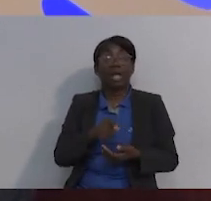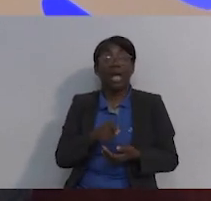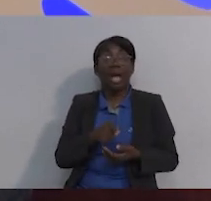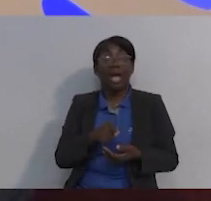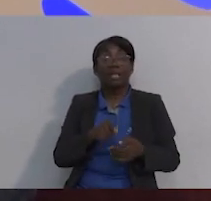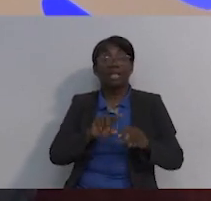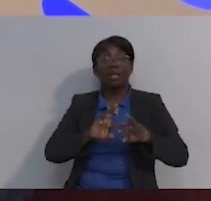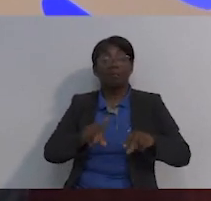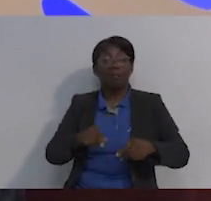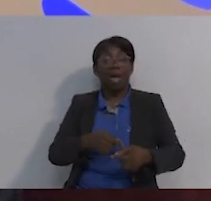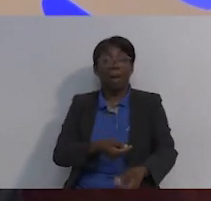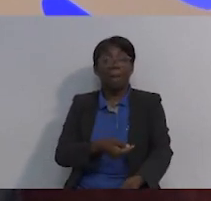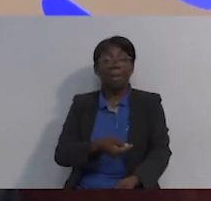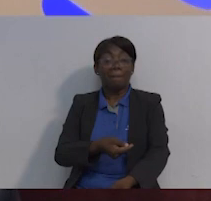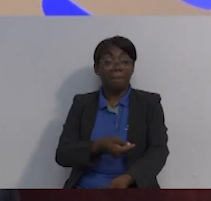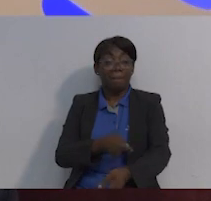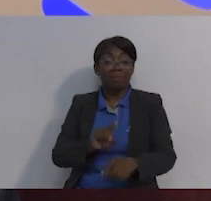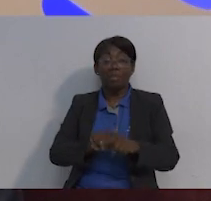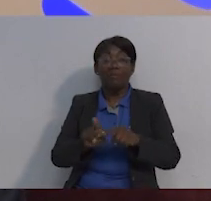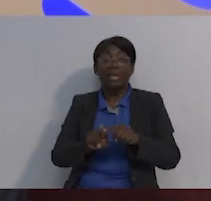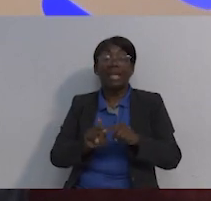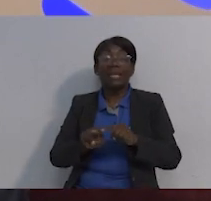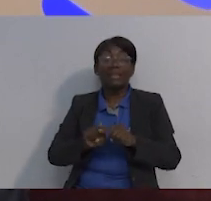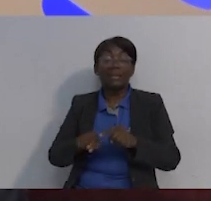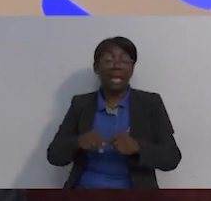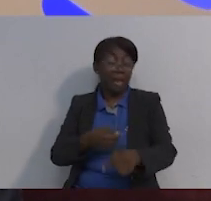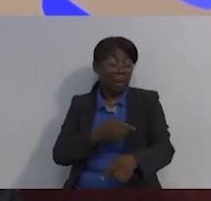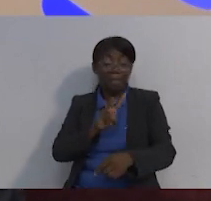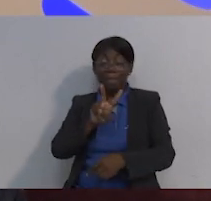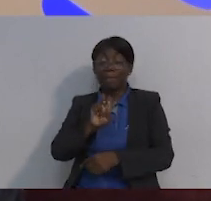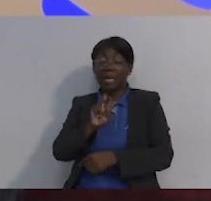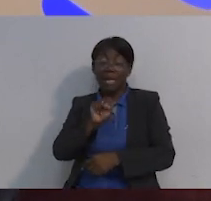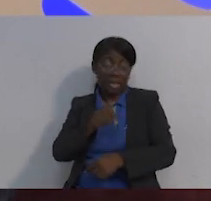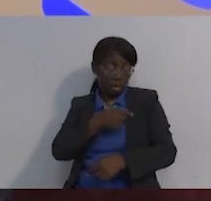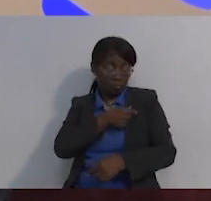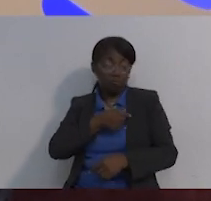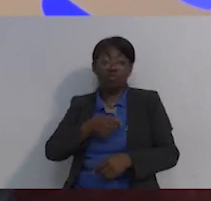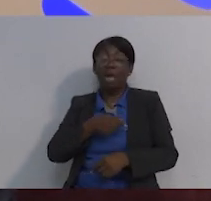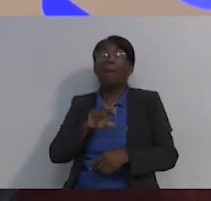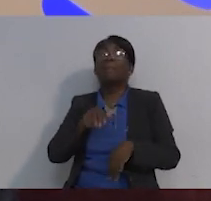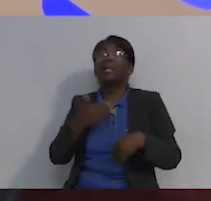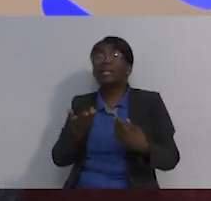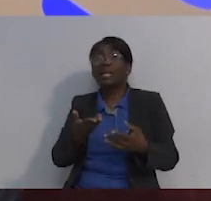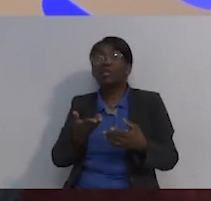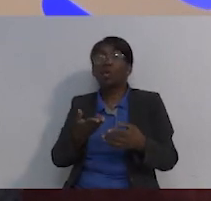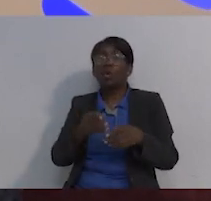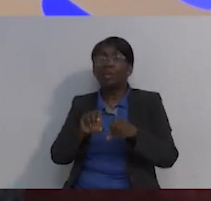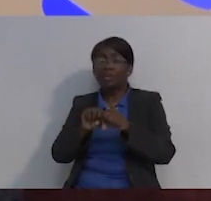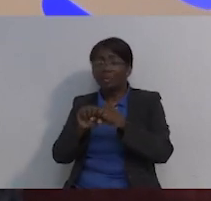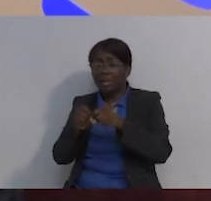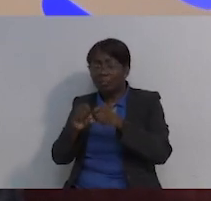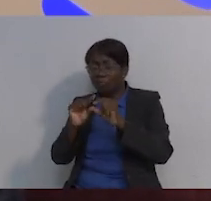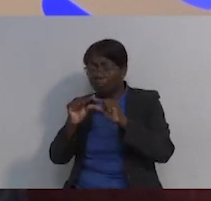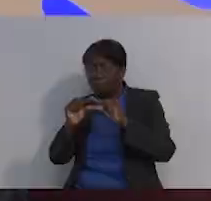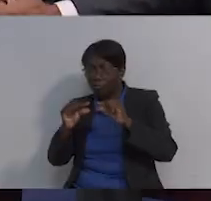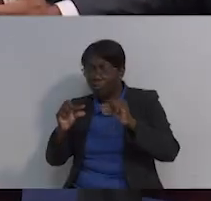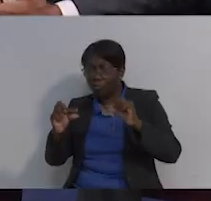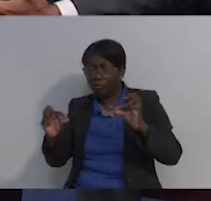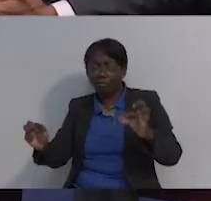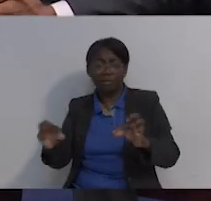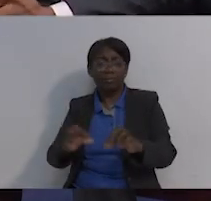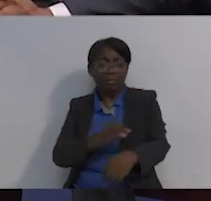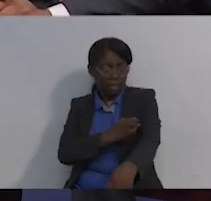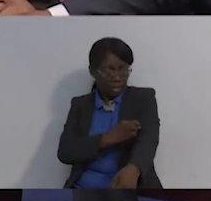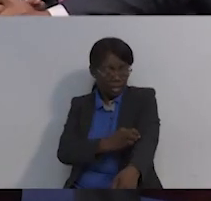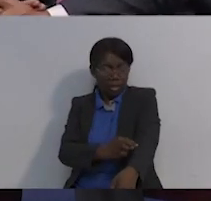y no las vayas perdiendo poco a poco como acceso para administrar el medicamento a través de venas. Sí, porque las